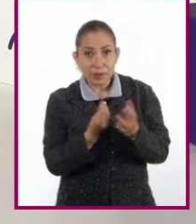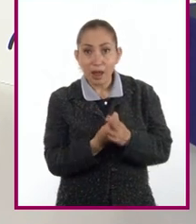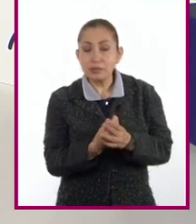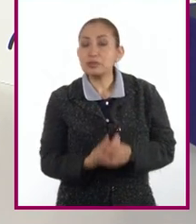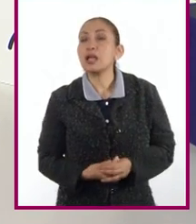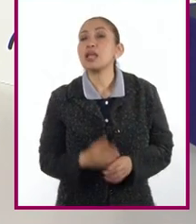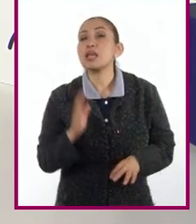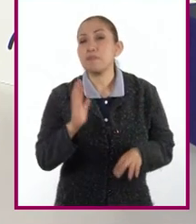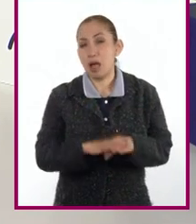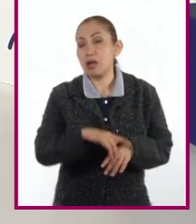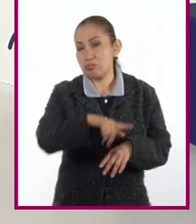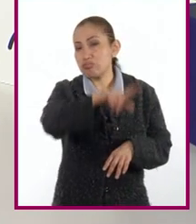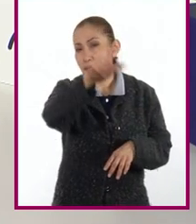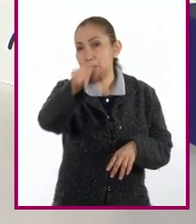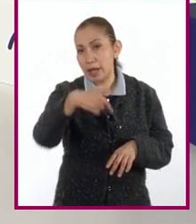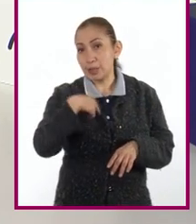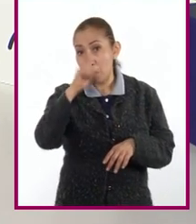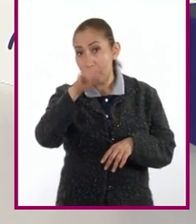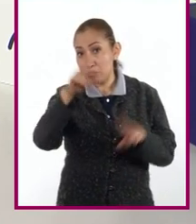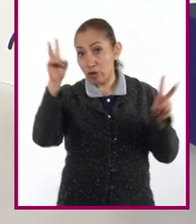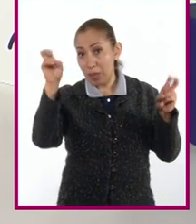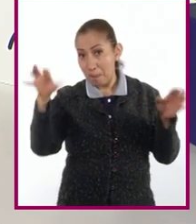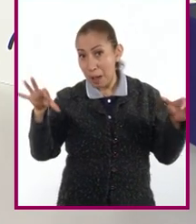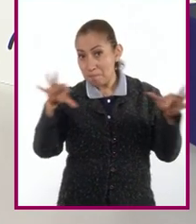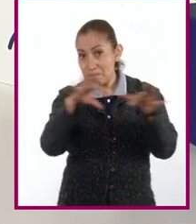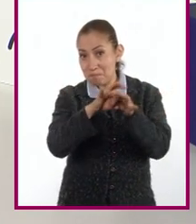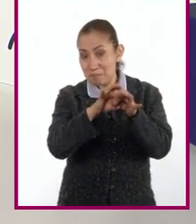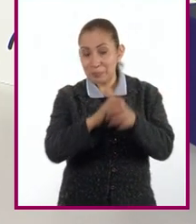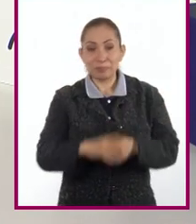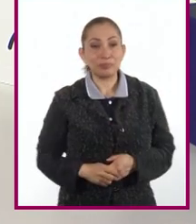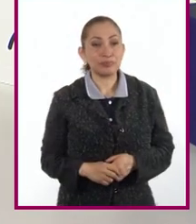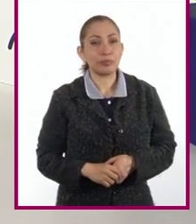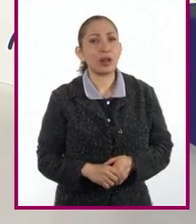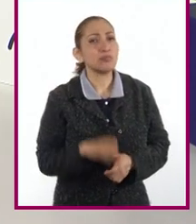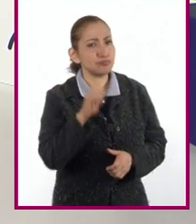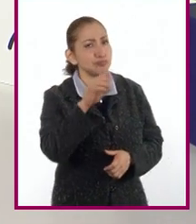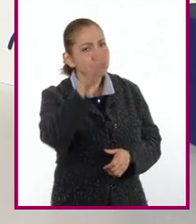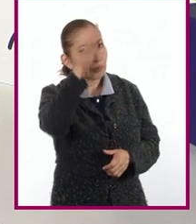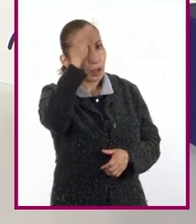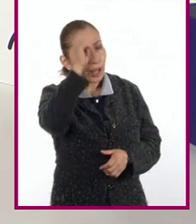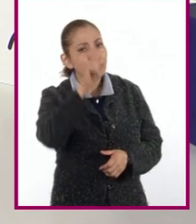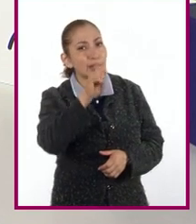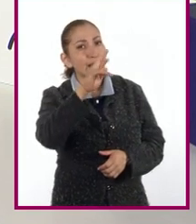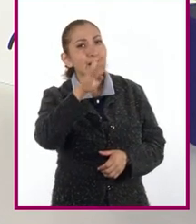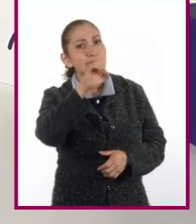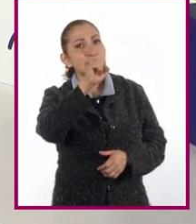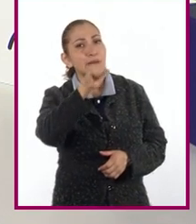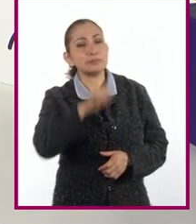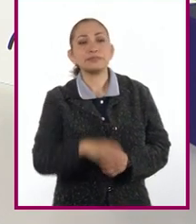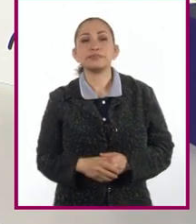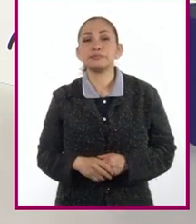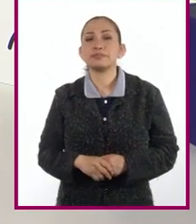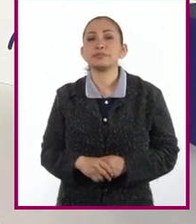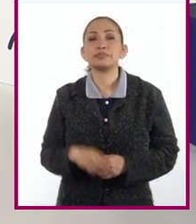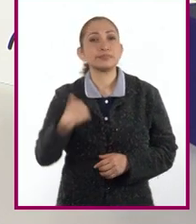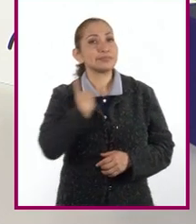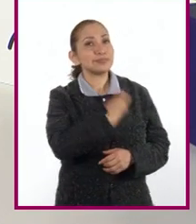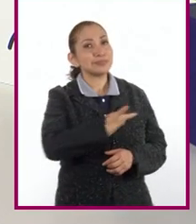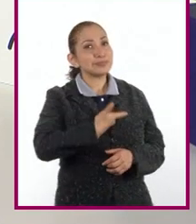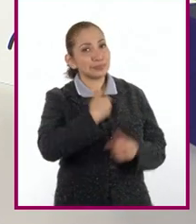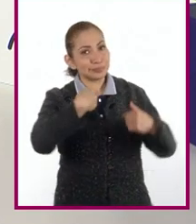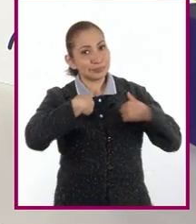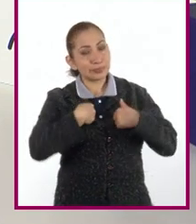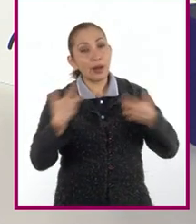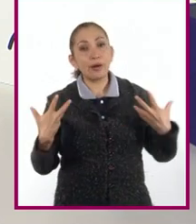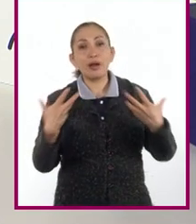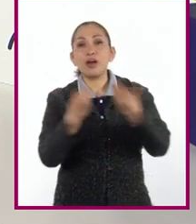y más adelante retomamos este tema? De acuerdo, Teresa. Es un placer para mí